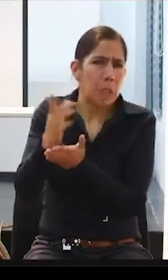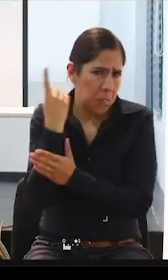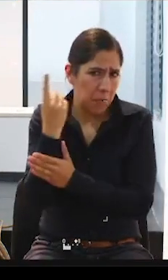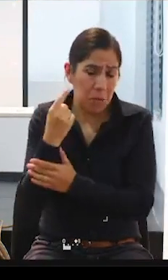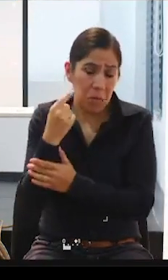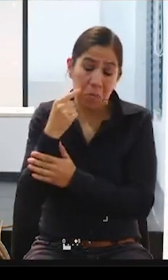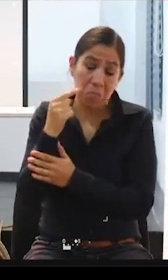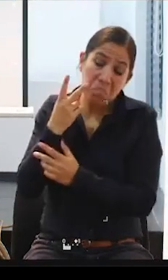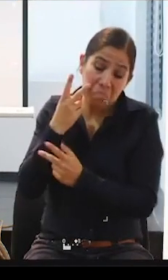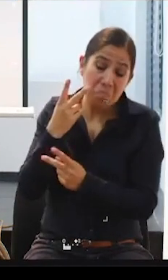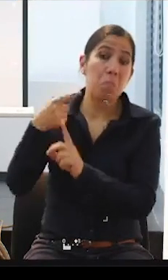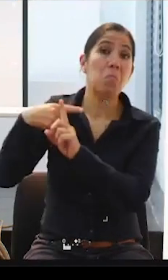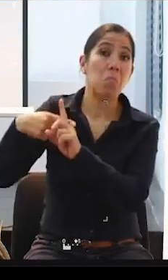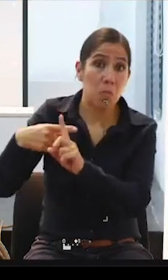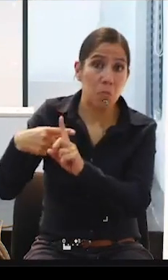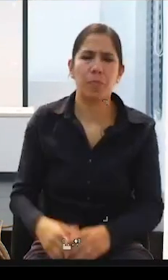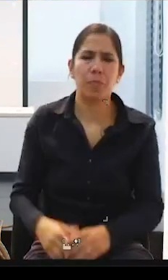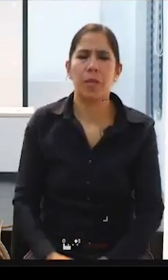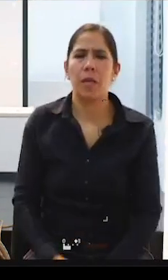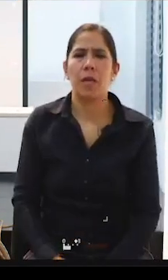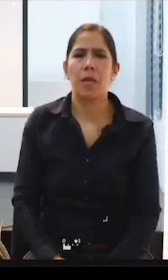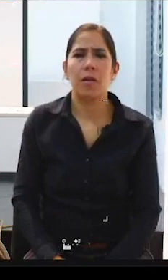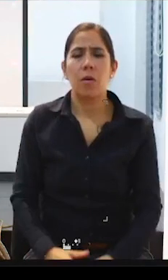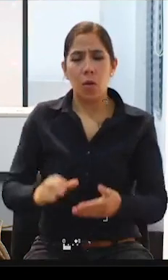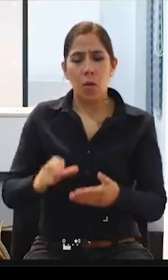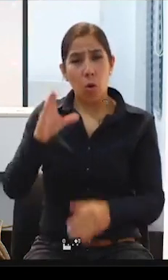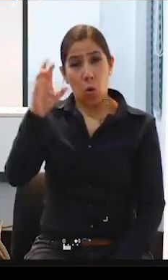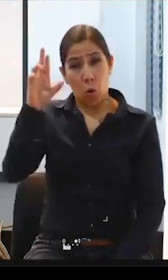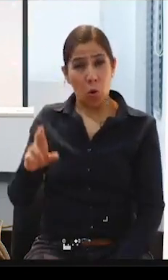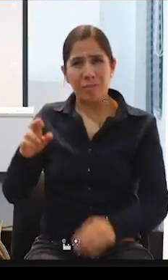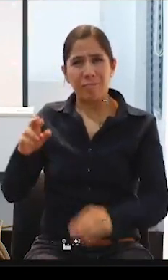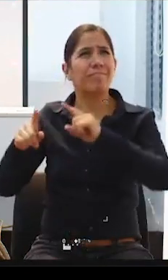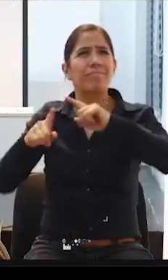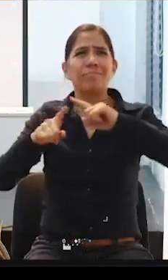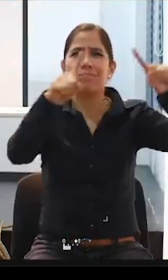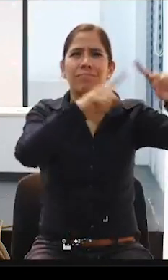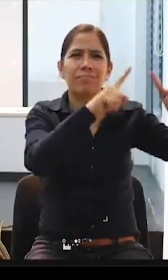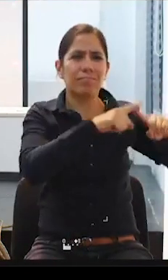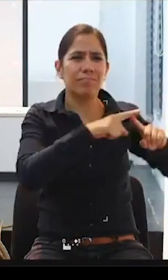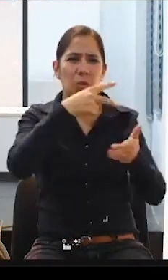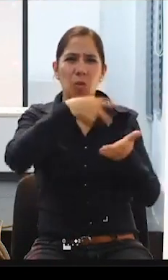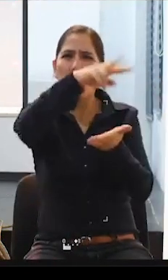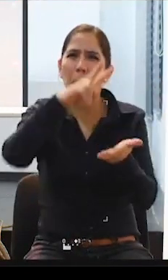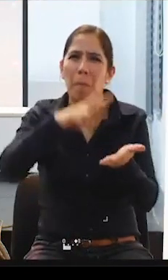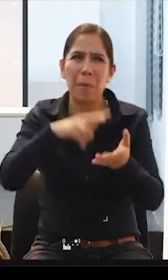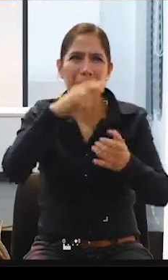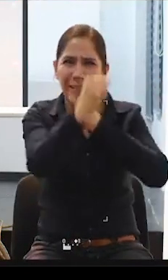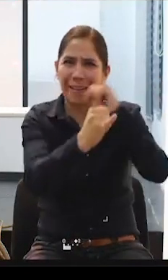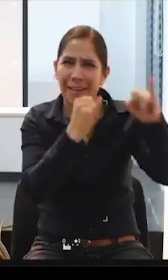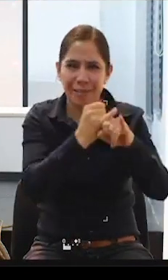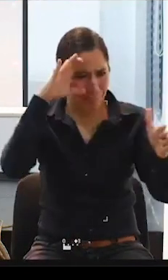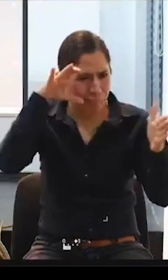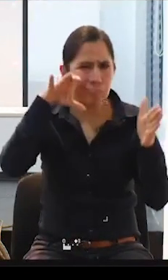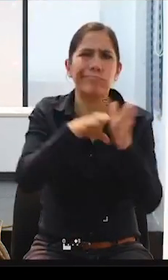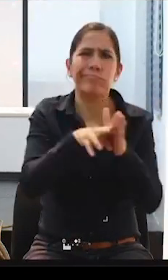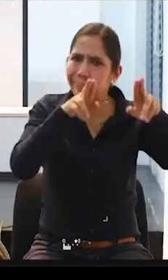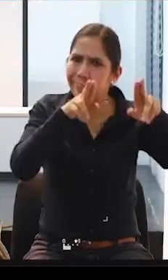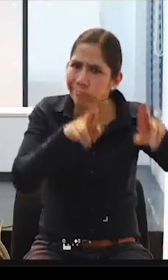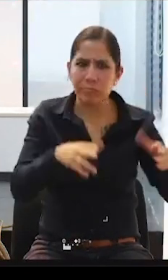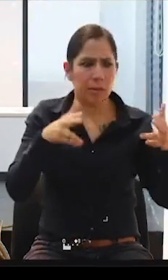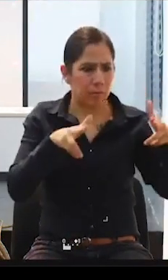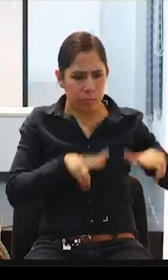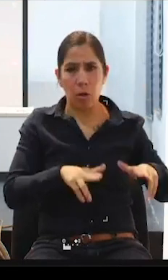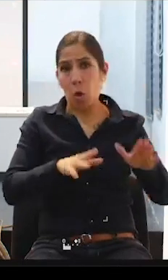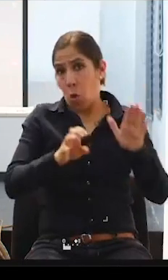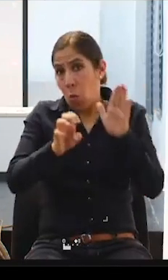ha ratificado, ¿verdad?, muchos instrumentos jurídicos importantes, como es la Convención sobre los Derechos de